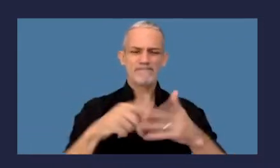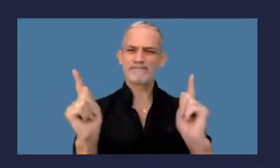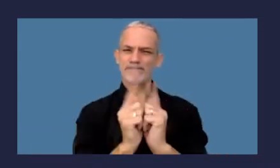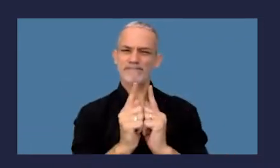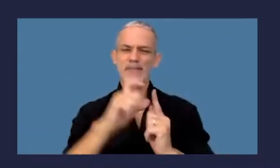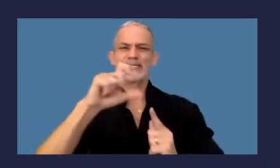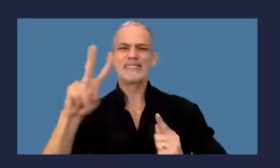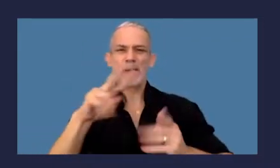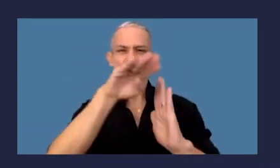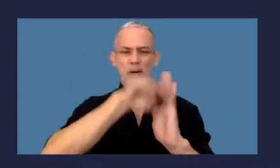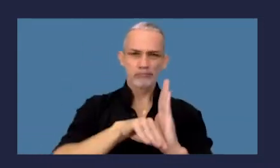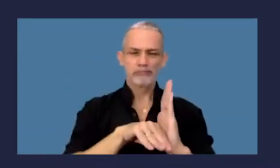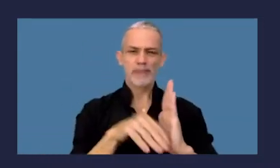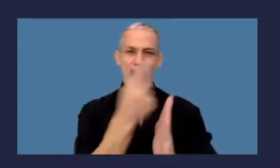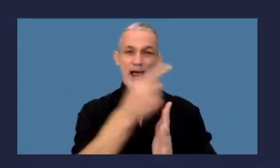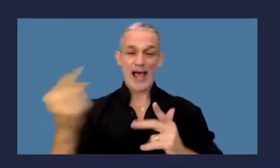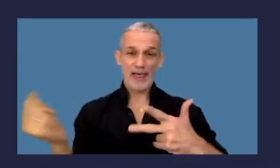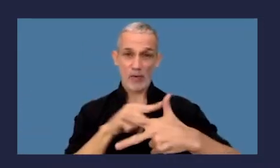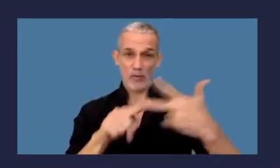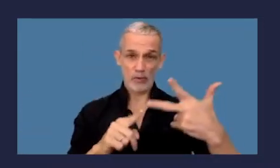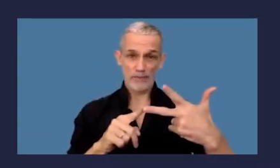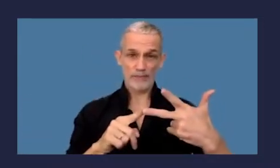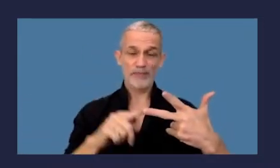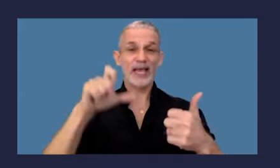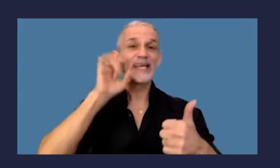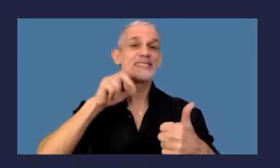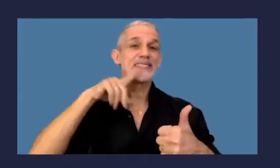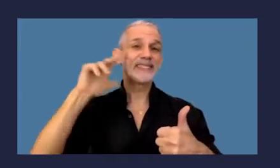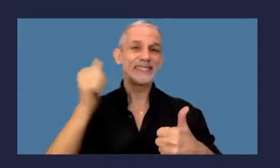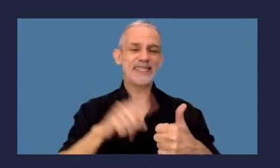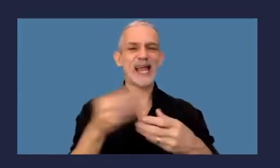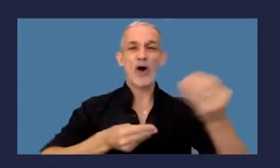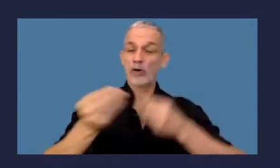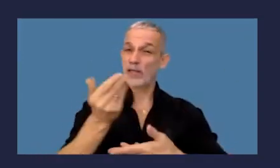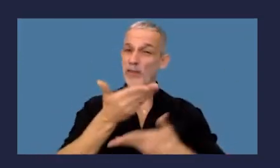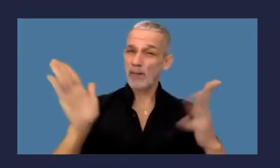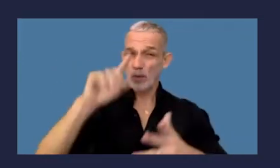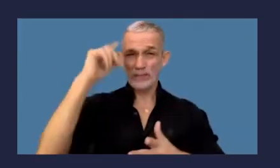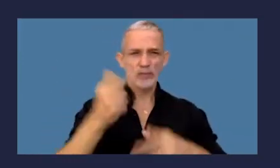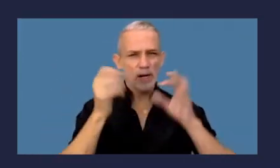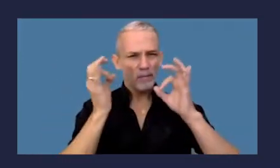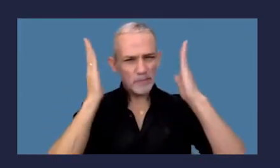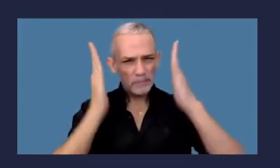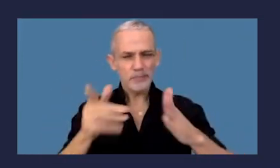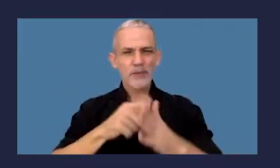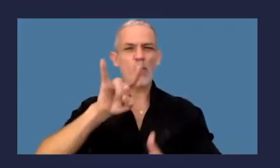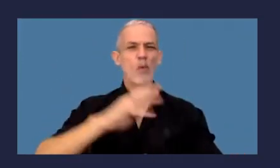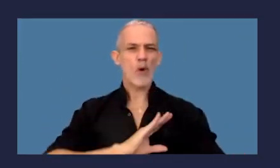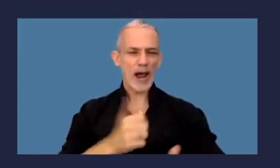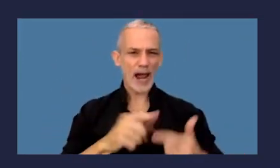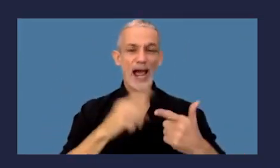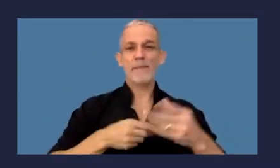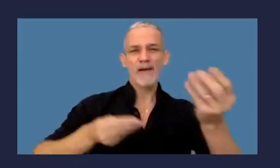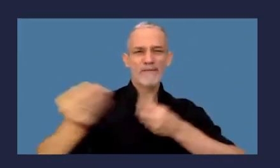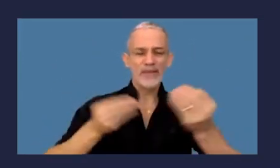el currículum de Cristina. Cristina es contadora pública, especialista en tributación de la UNSA, es especialista en